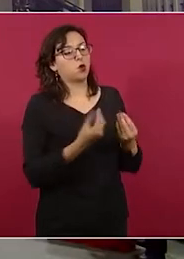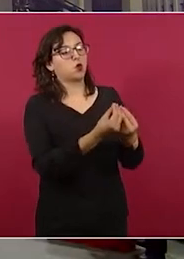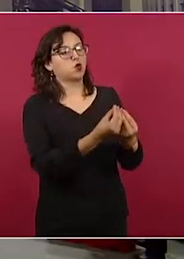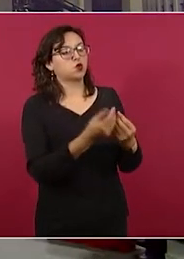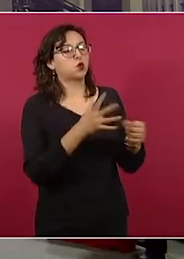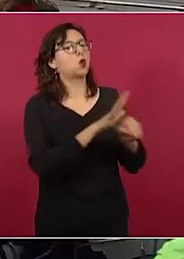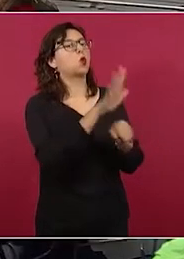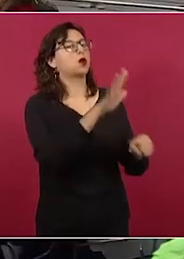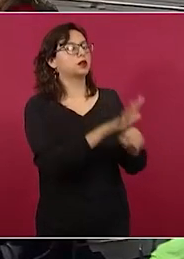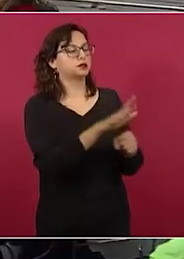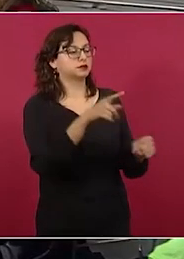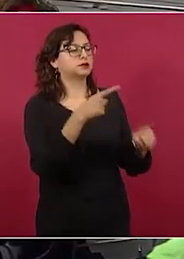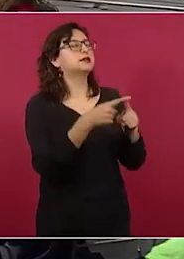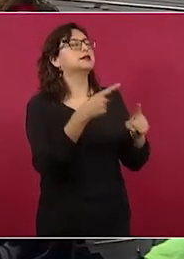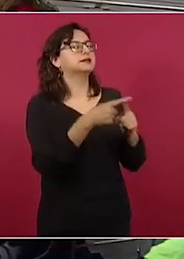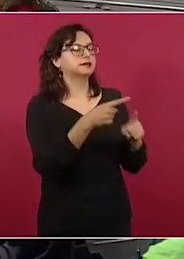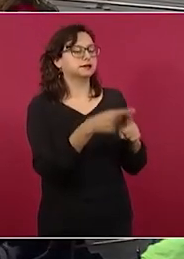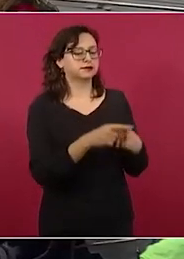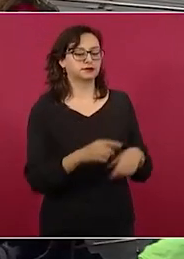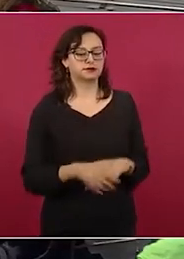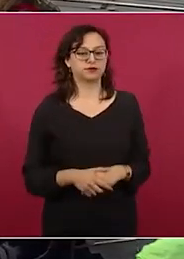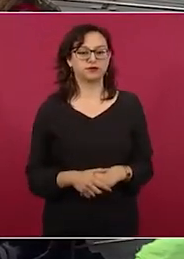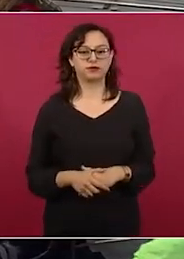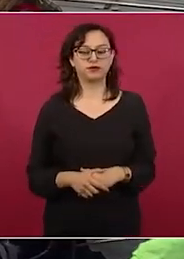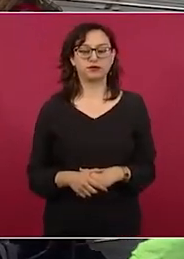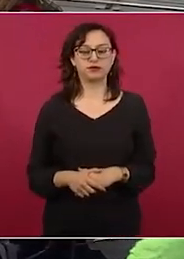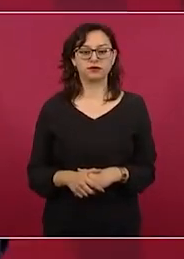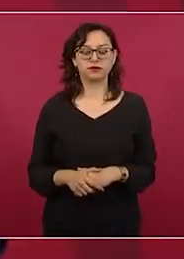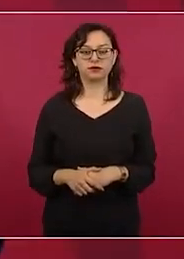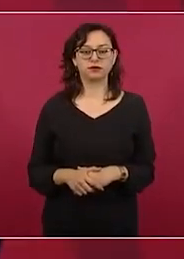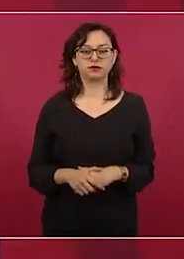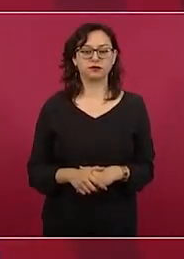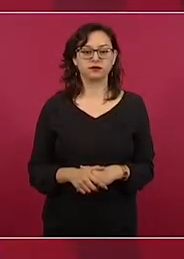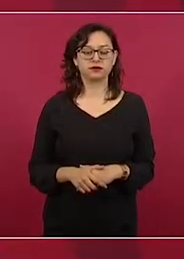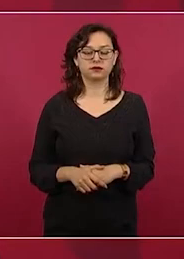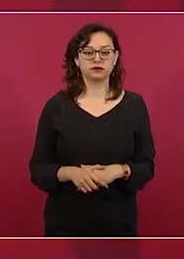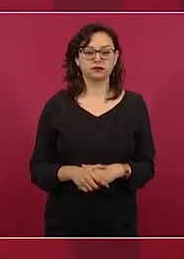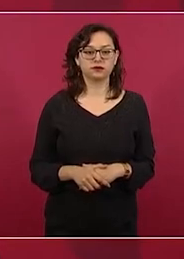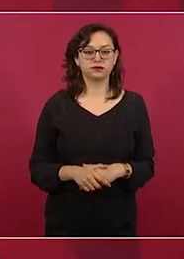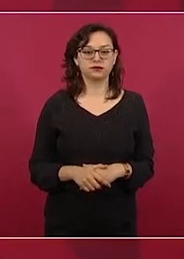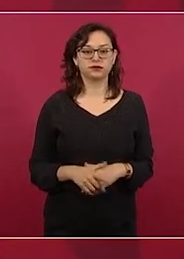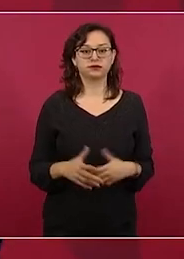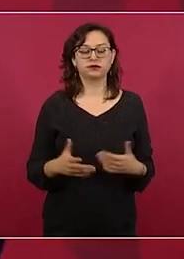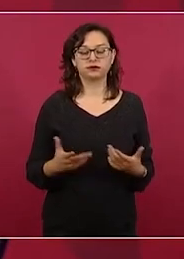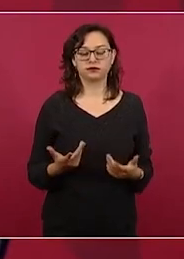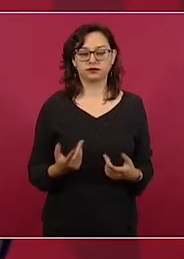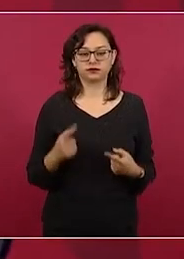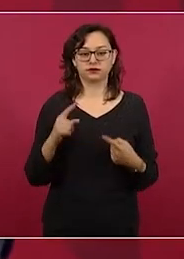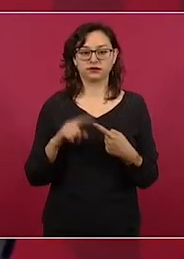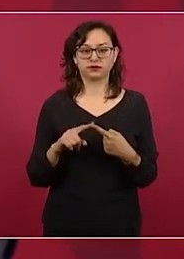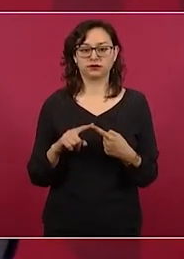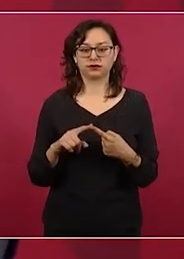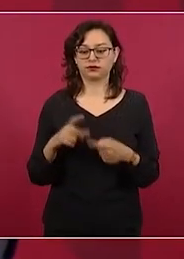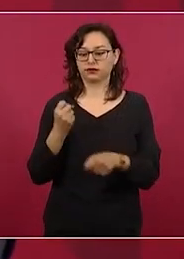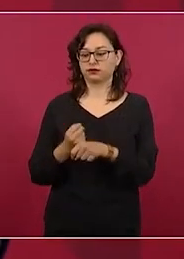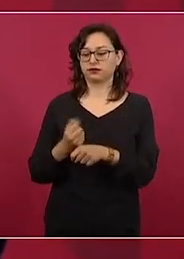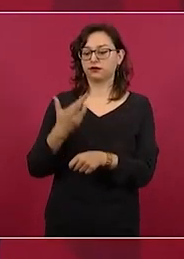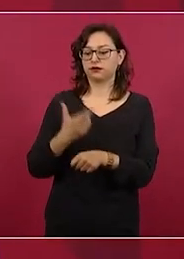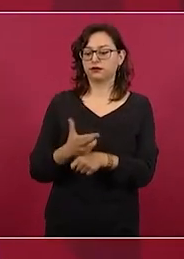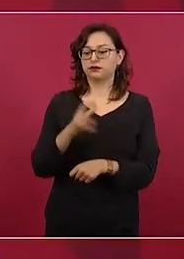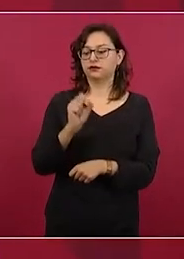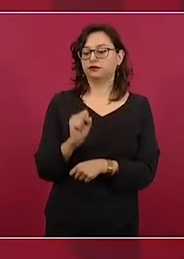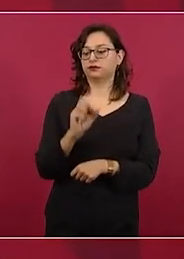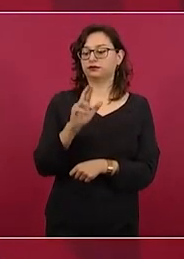Me van a acompañar el secretario de Relaciones